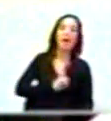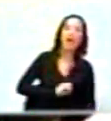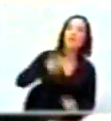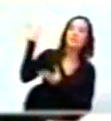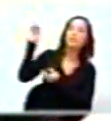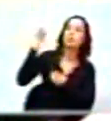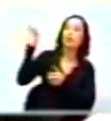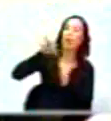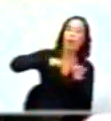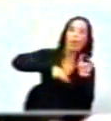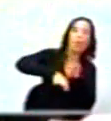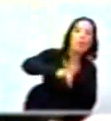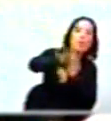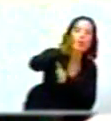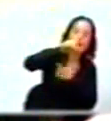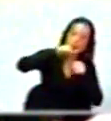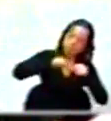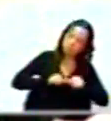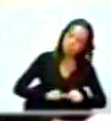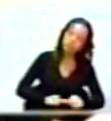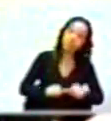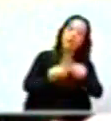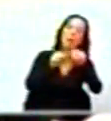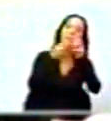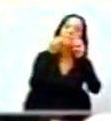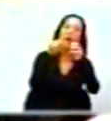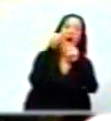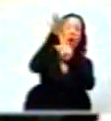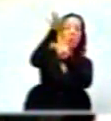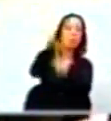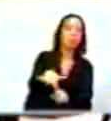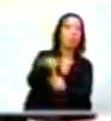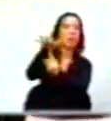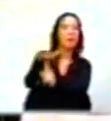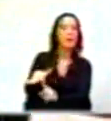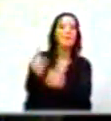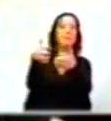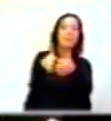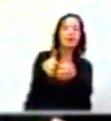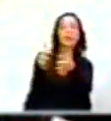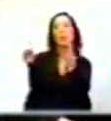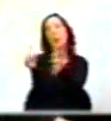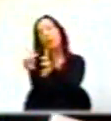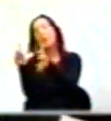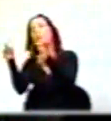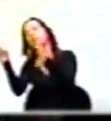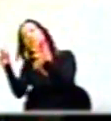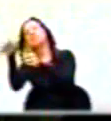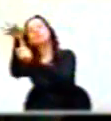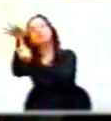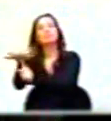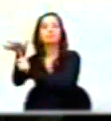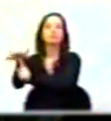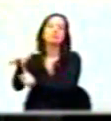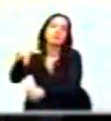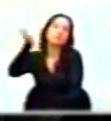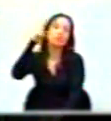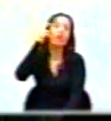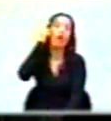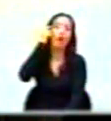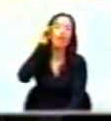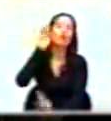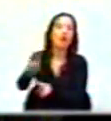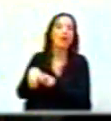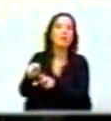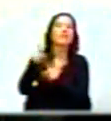permanentes en detrimento de los pequeños y medianos agricultores y desde luego de los cultivos de